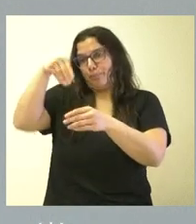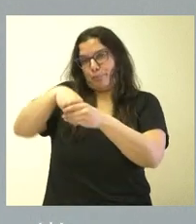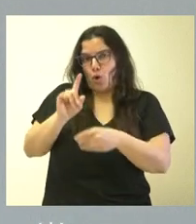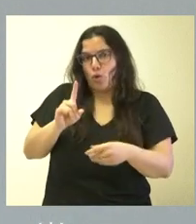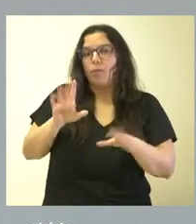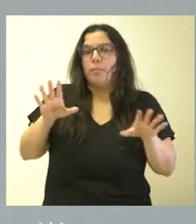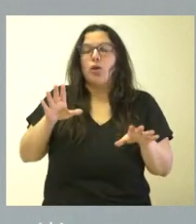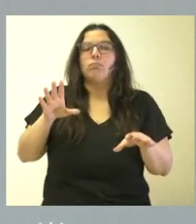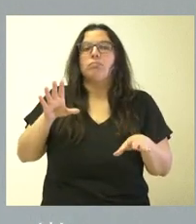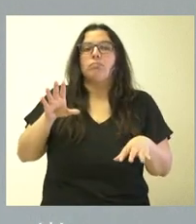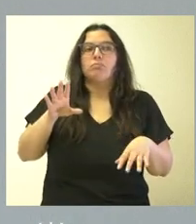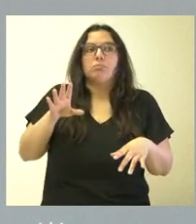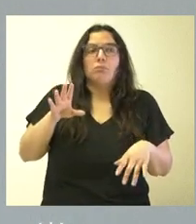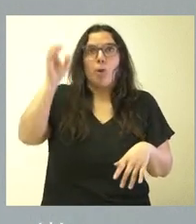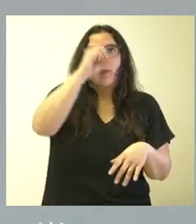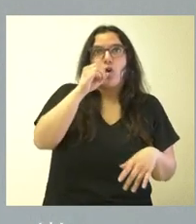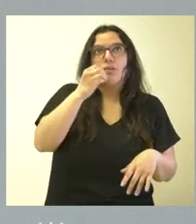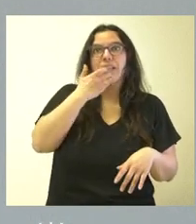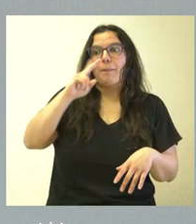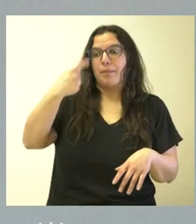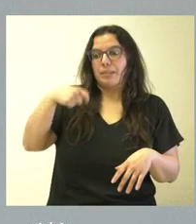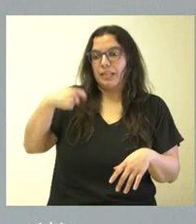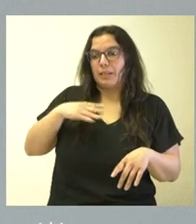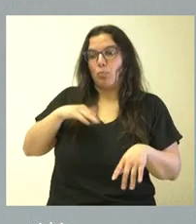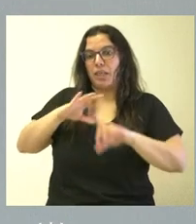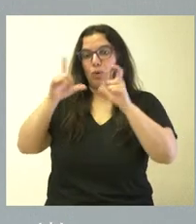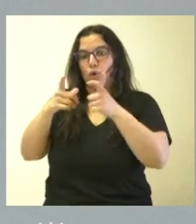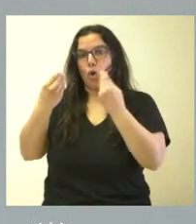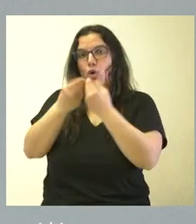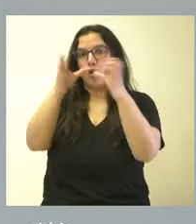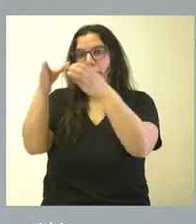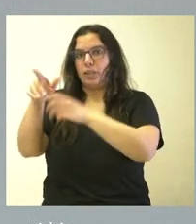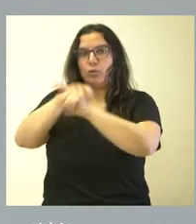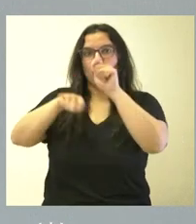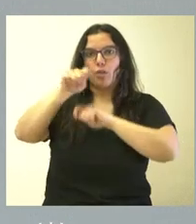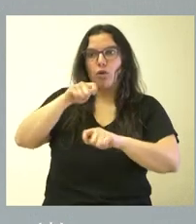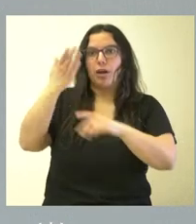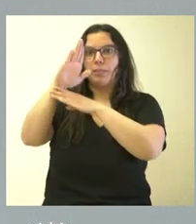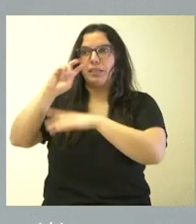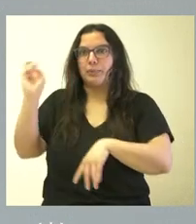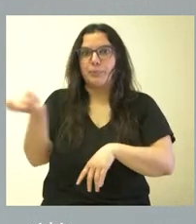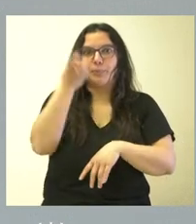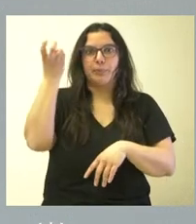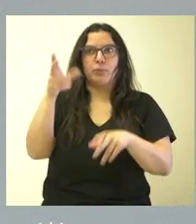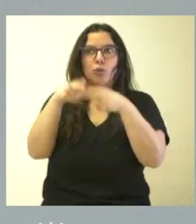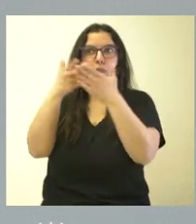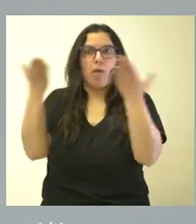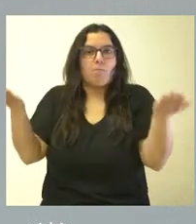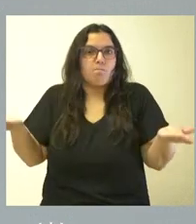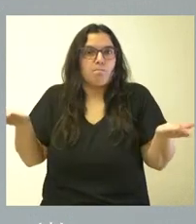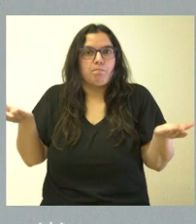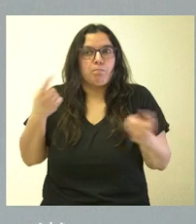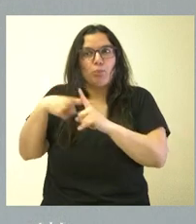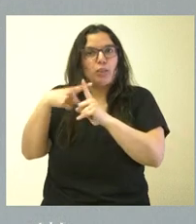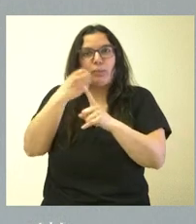valoración de que el vicepresidente se pueda reunir con diferentes colectivos, asociaciones y representantes del conjunto de la sociedad es siempre